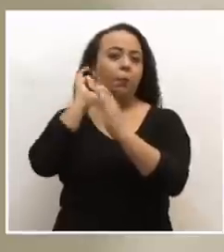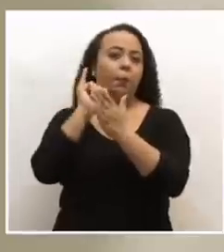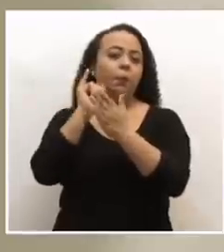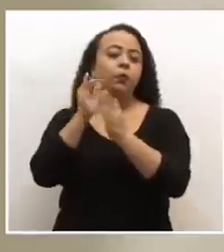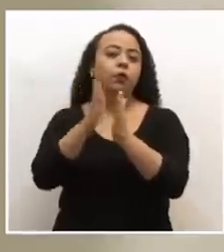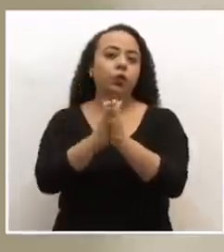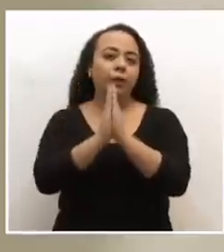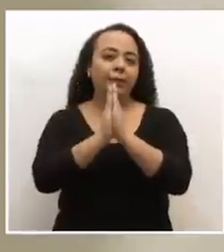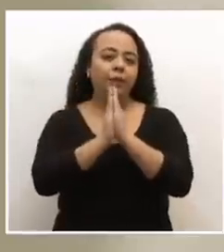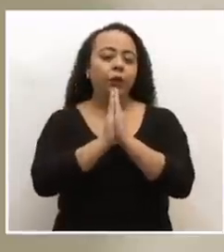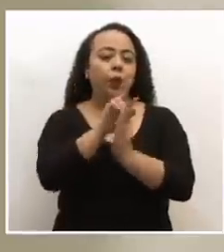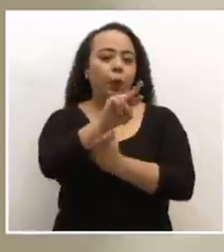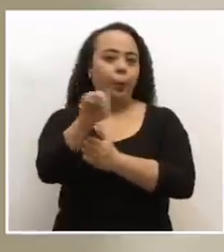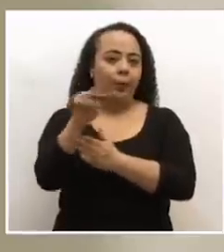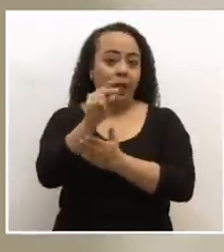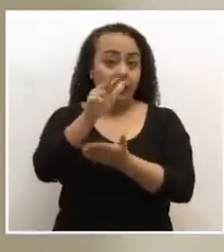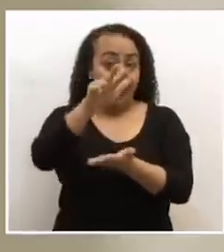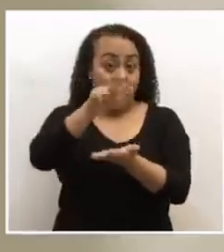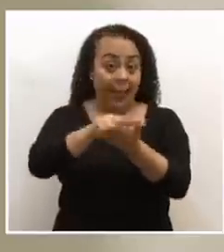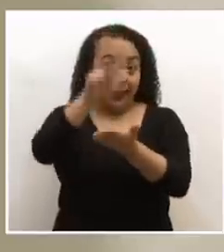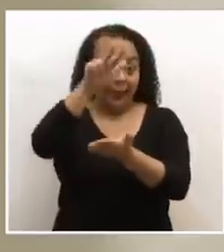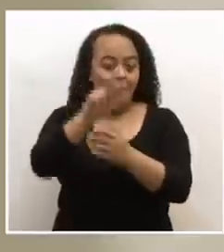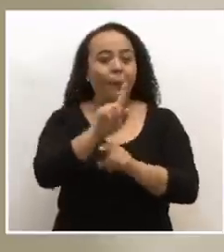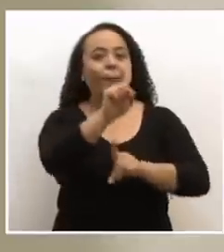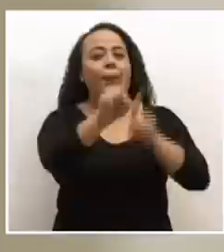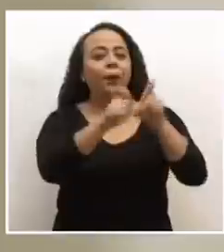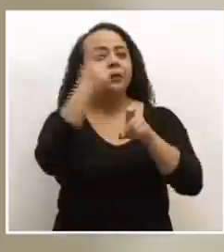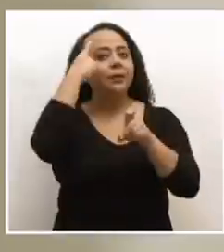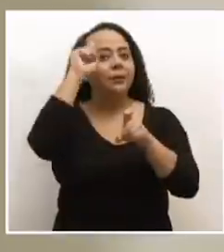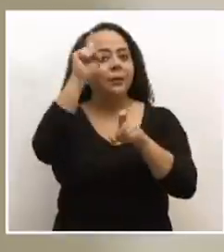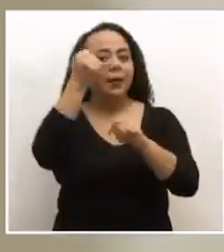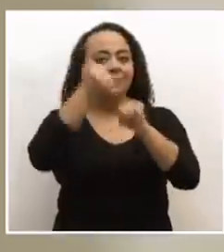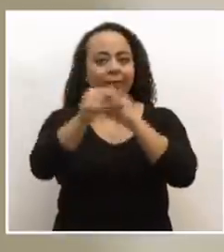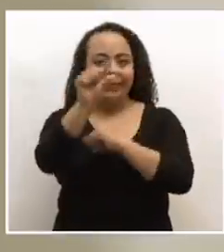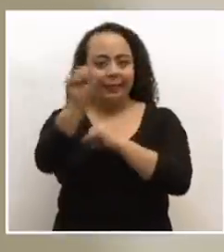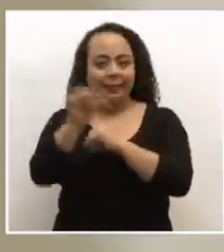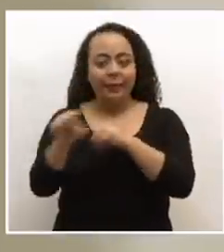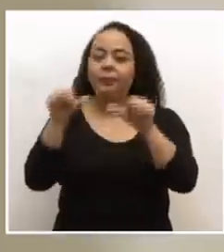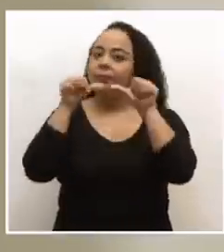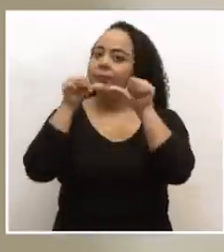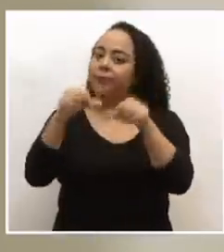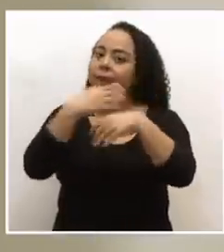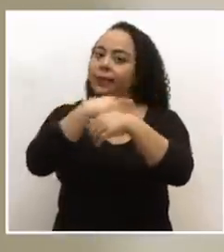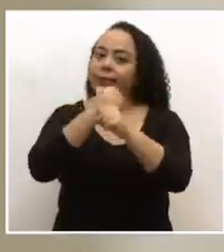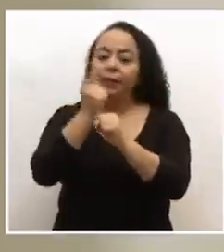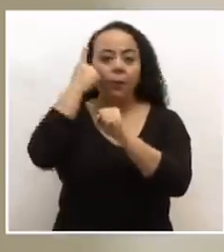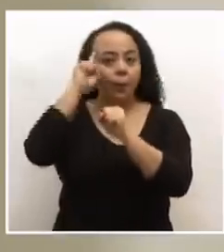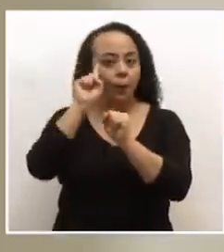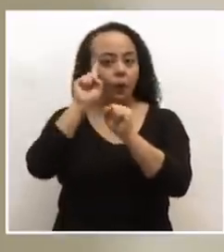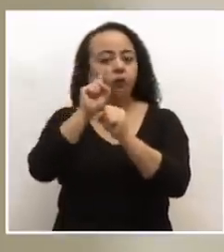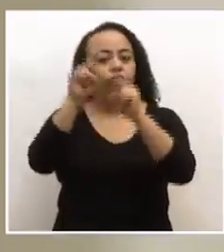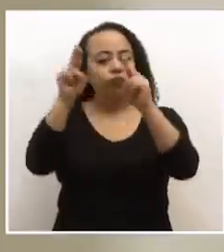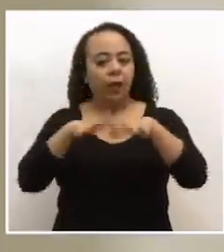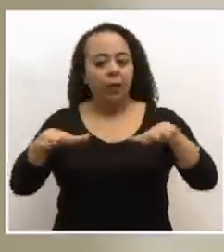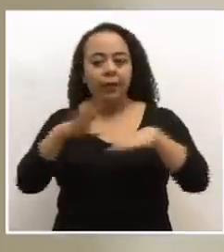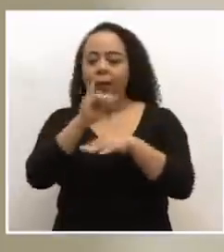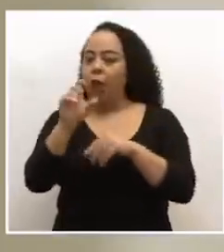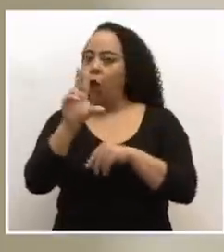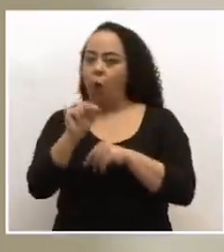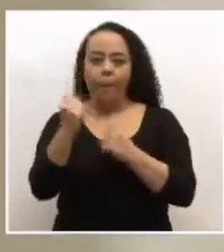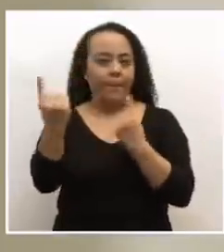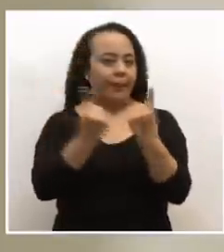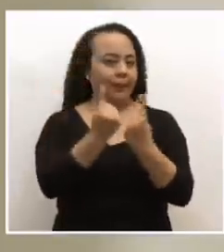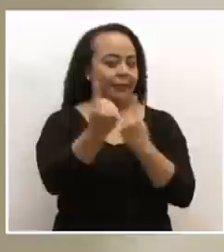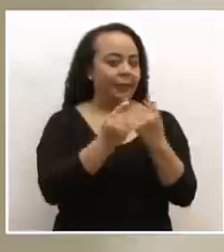por solicitud de los colegas acreditados, las preguntas para los fines de semana se continuarán haciendo vía virtual y no de manera presencial.